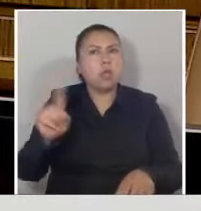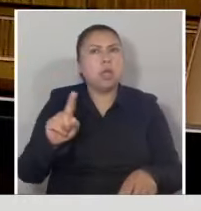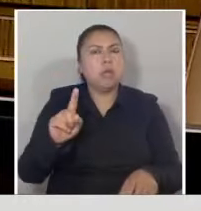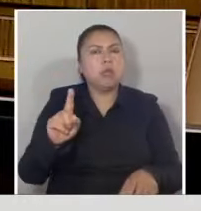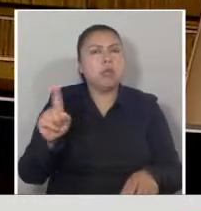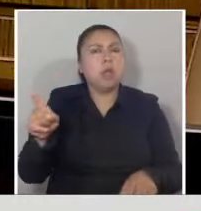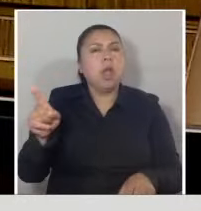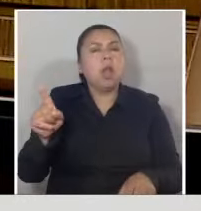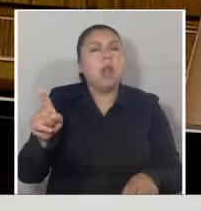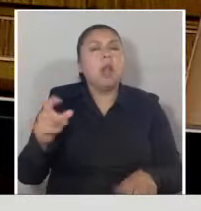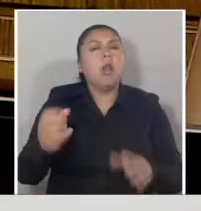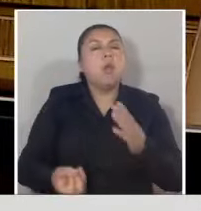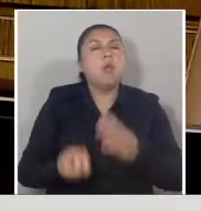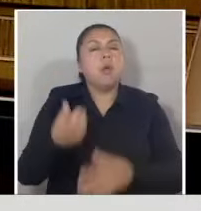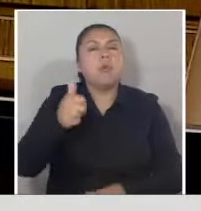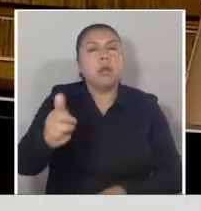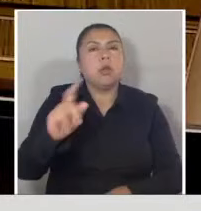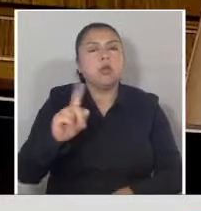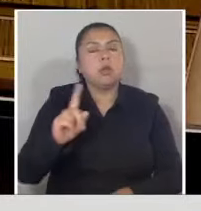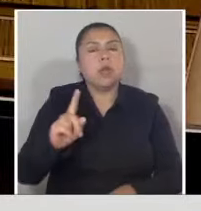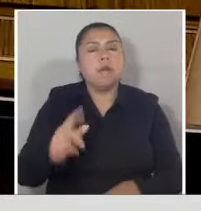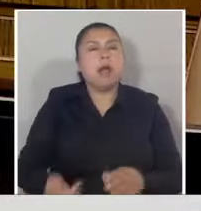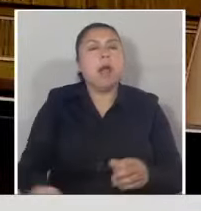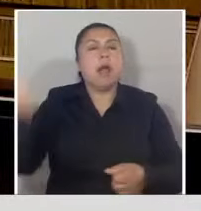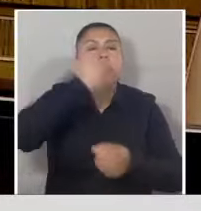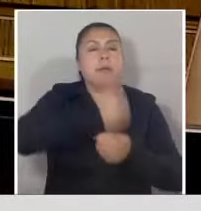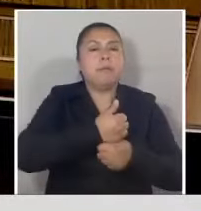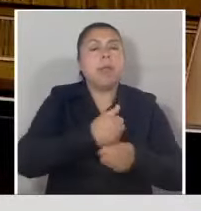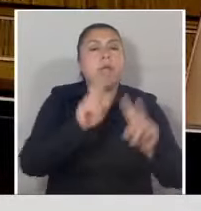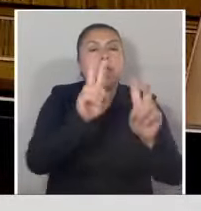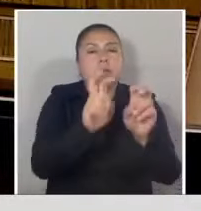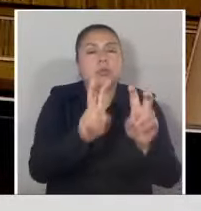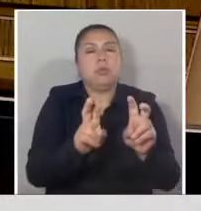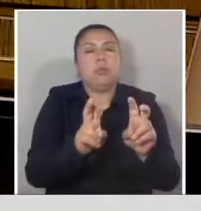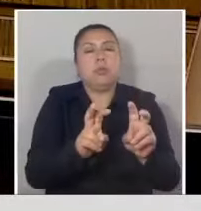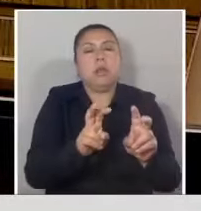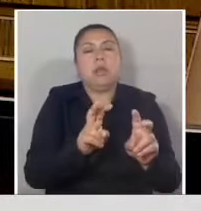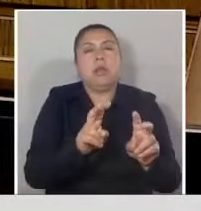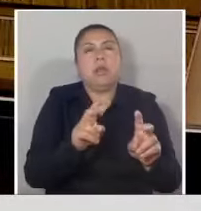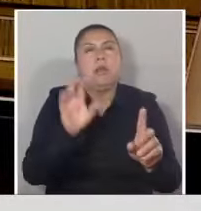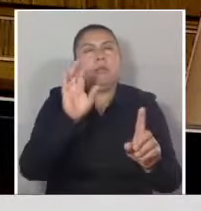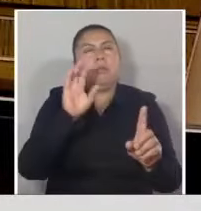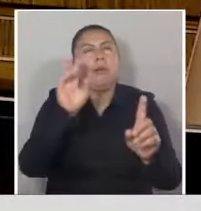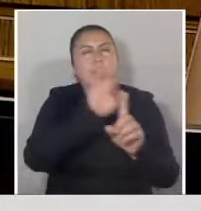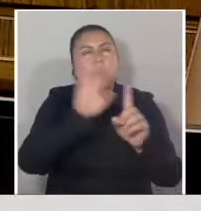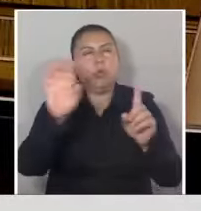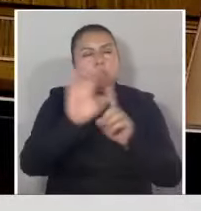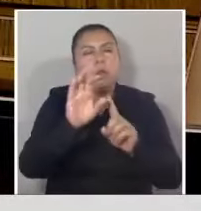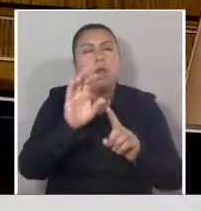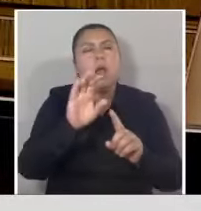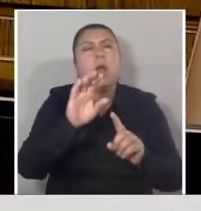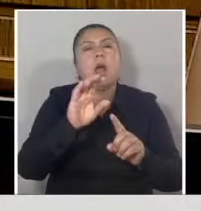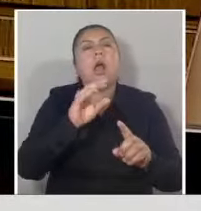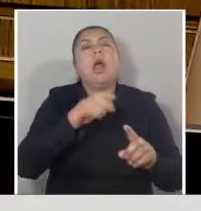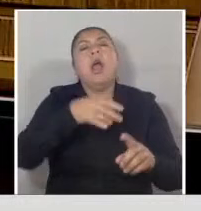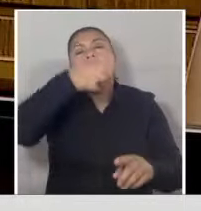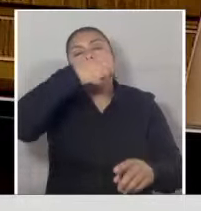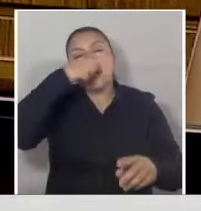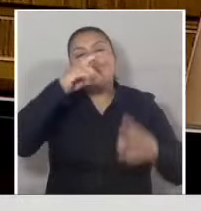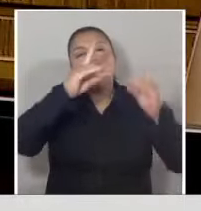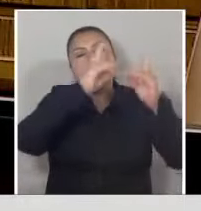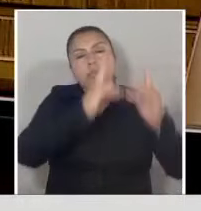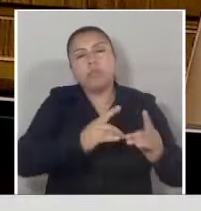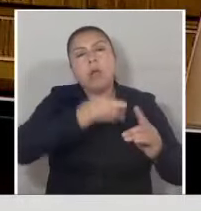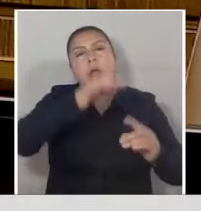pero creo que es un tema que debiera revisarse. No es un tema menor la narco-cultura en nuestro país. Hablamos de los narco-funerales, los narco-equipajes y un montón de